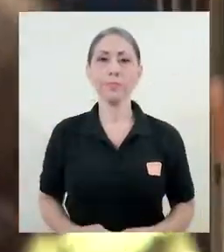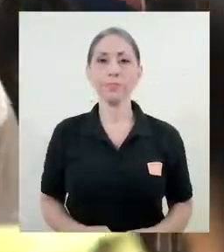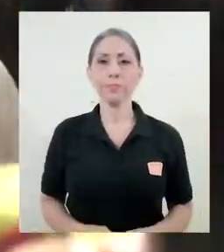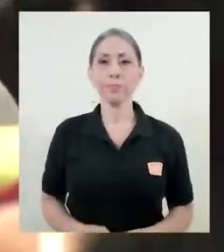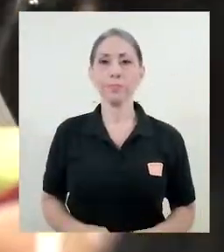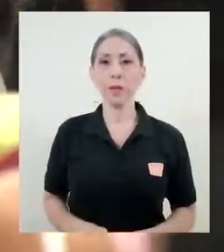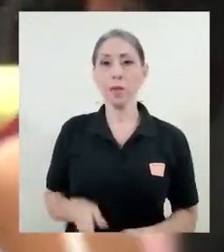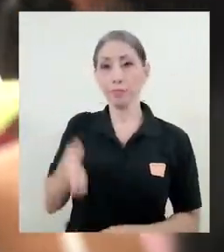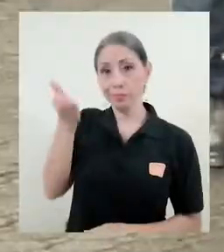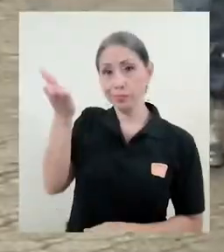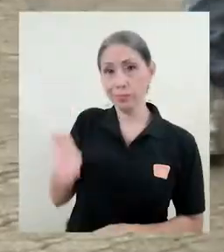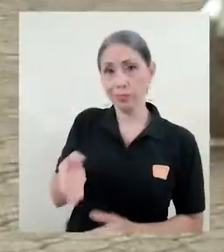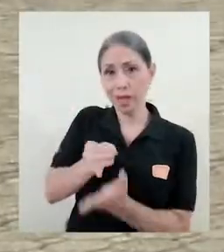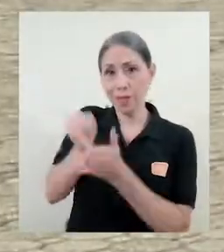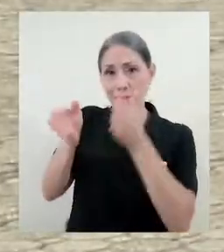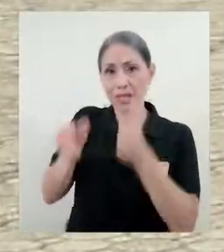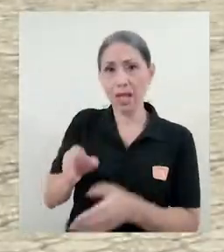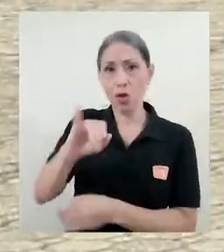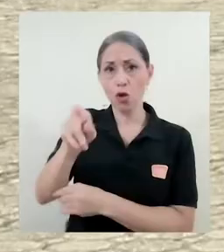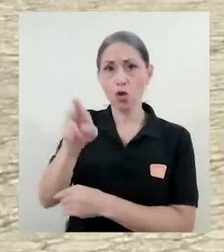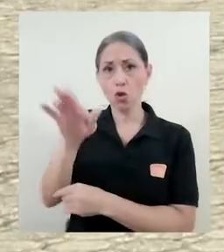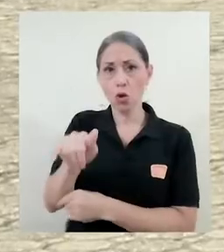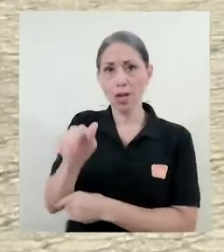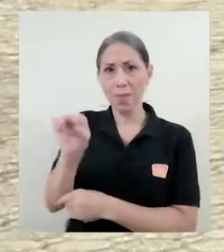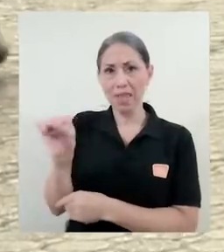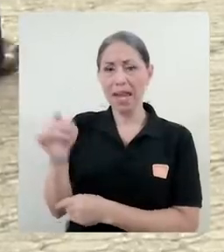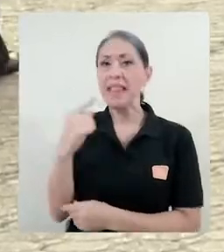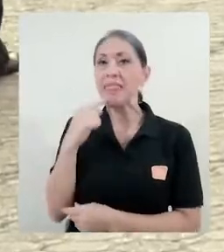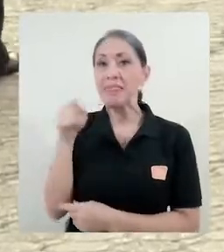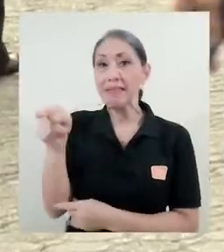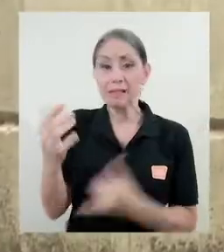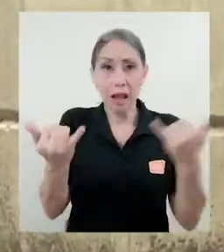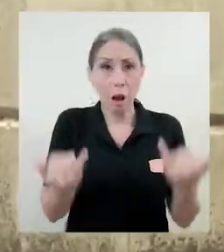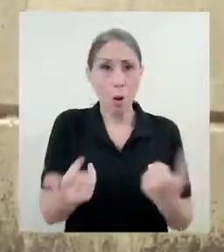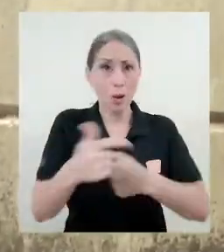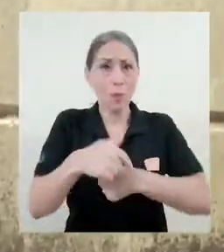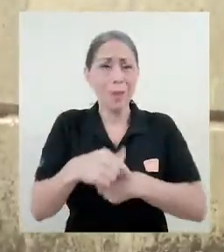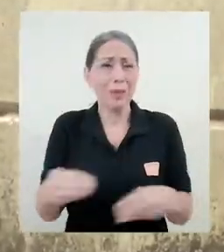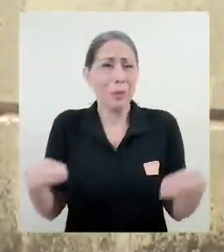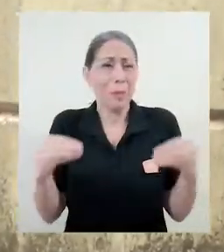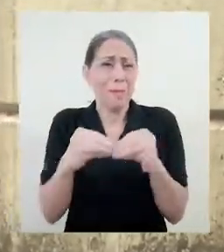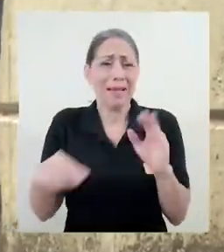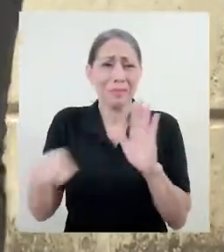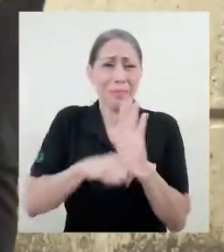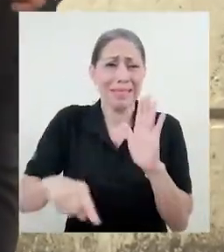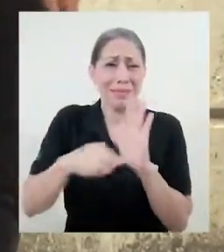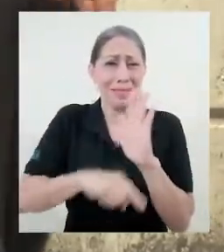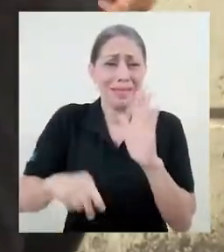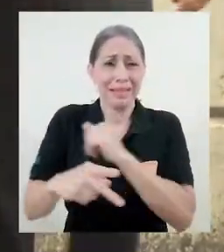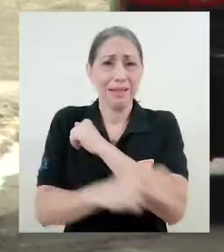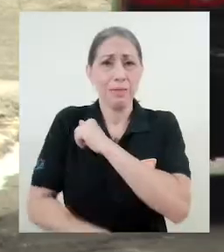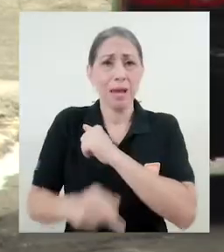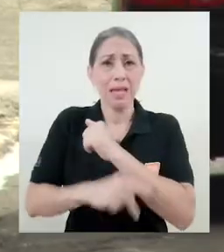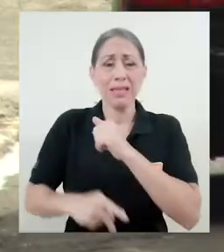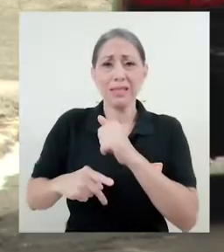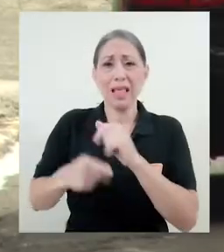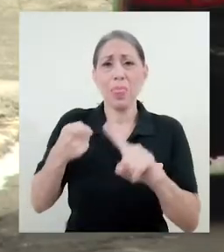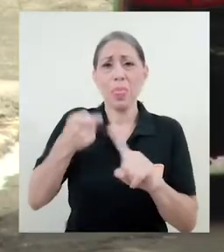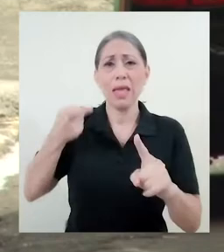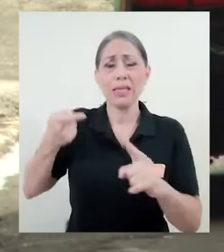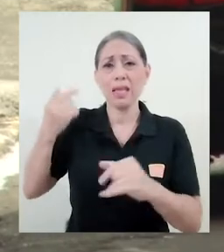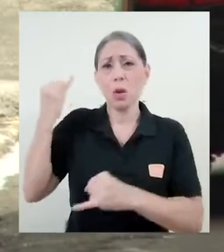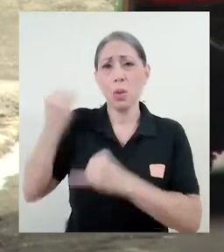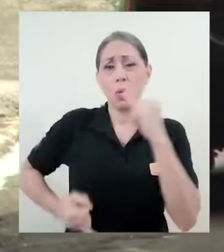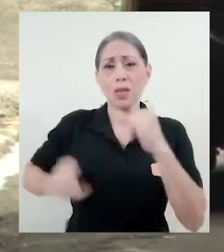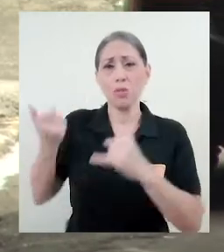UCR. En palabras del investigador Johnny Madrigal, es el momento más pesimista del país en los últimos